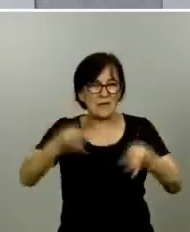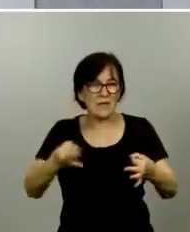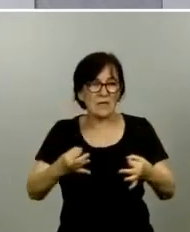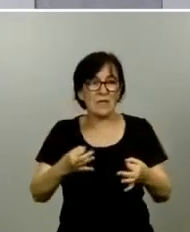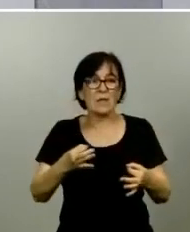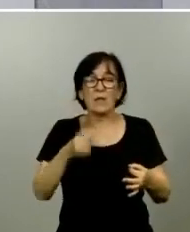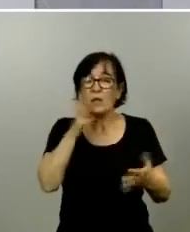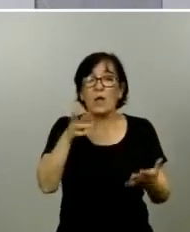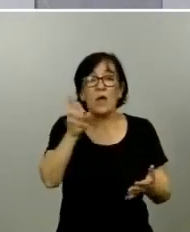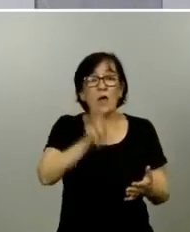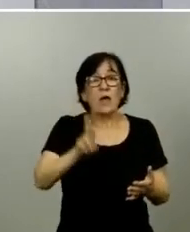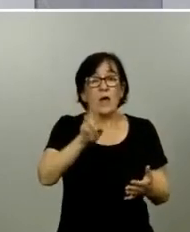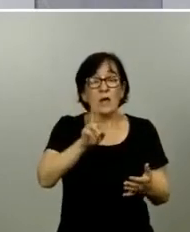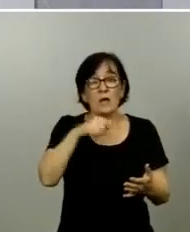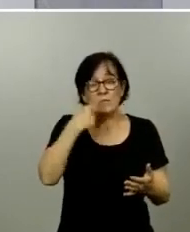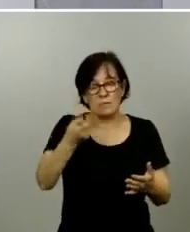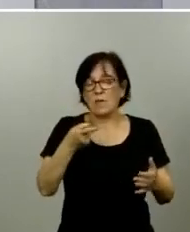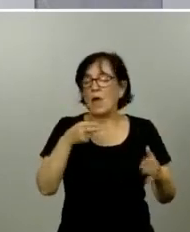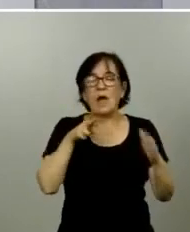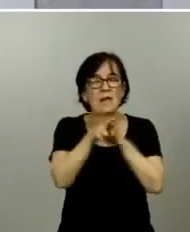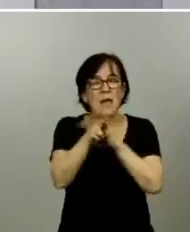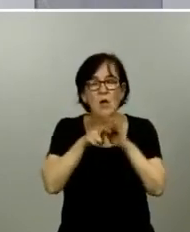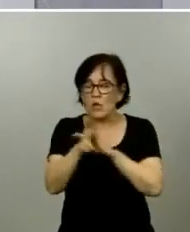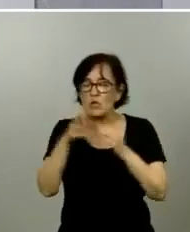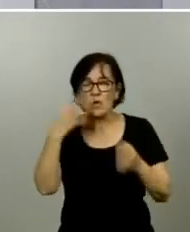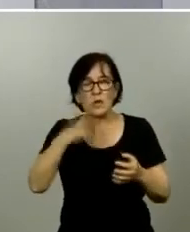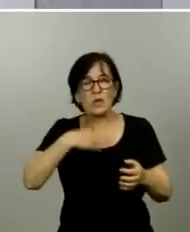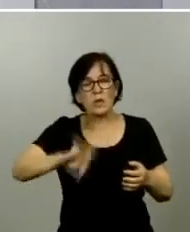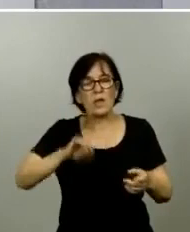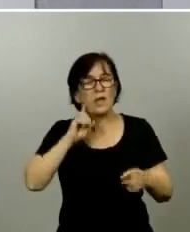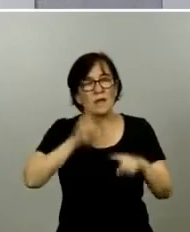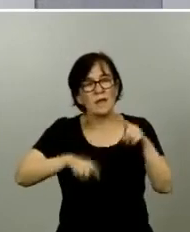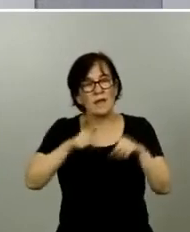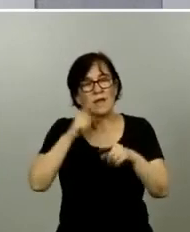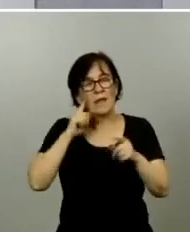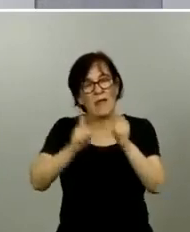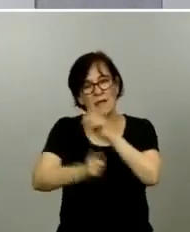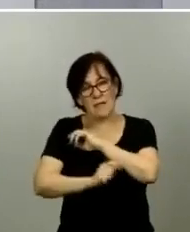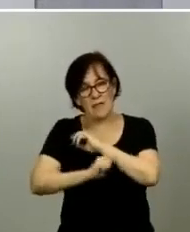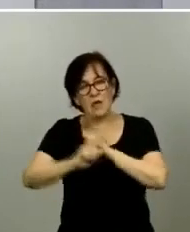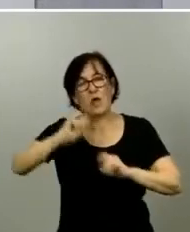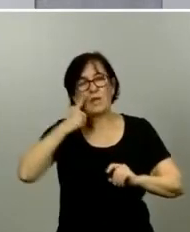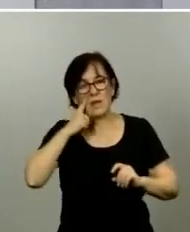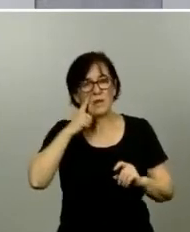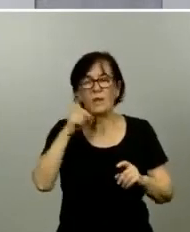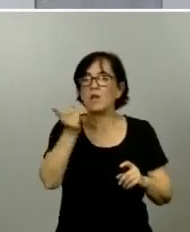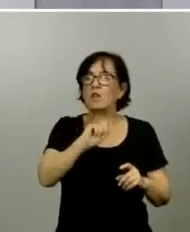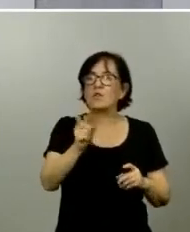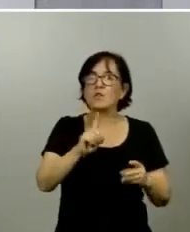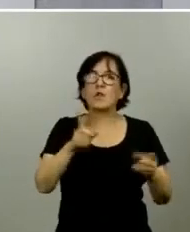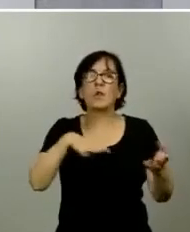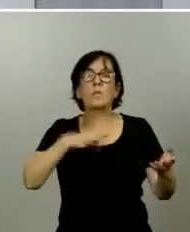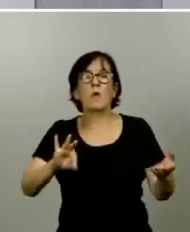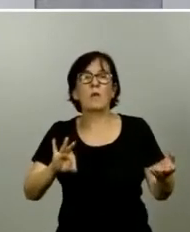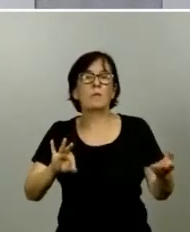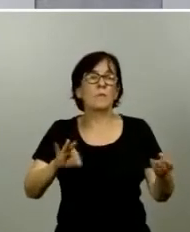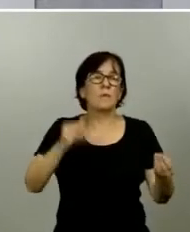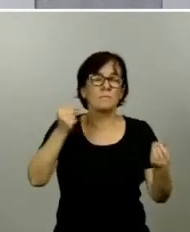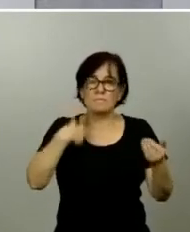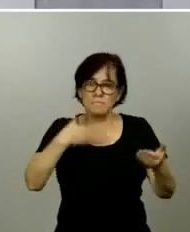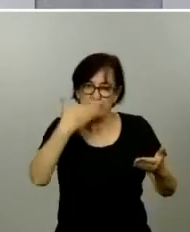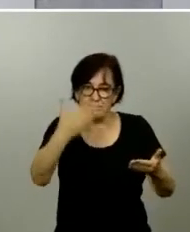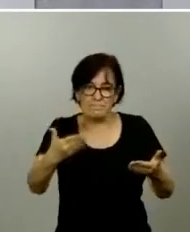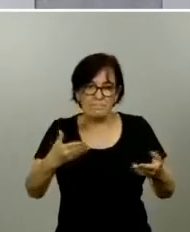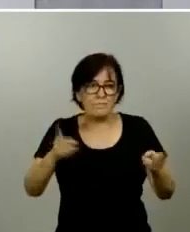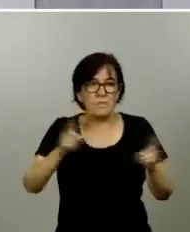recursos disponibles tienen que aplicarse en base a estas estrategias de diagnóstico y no podemos ir permitanme el coloquialismo por